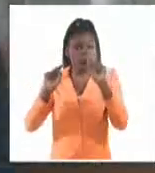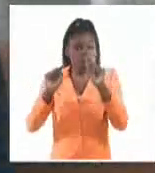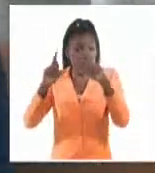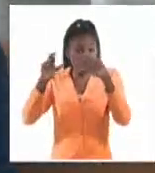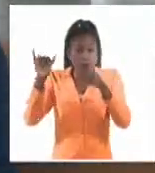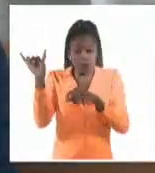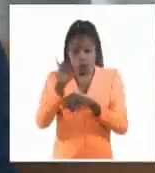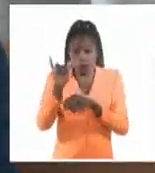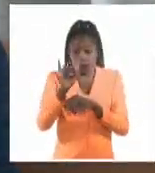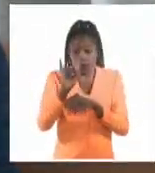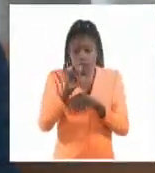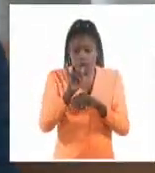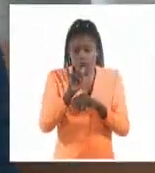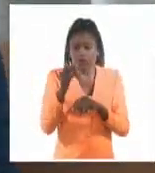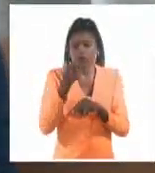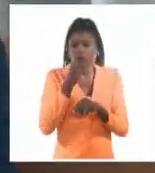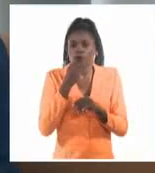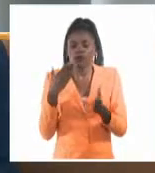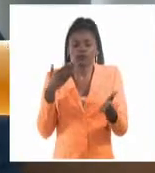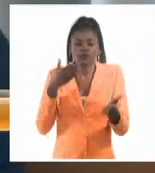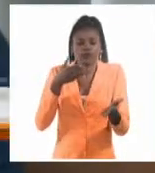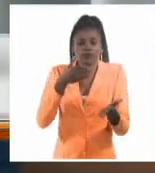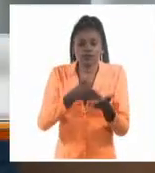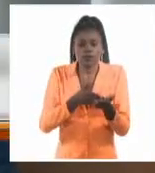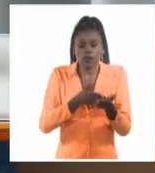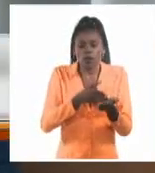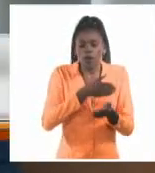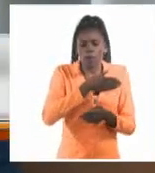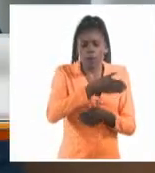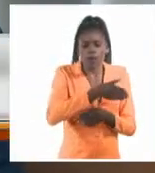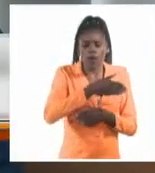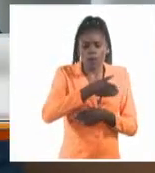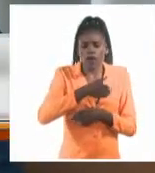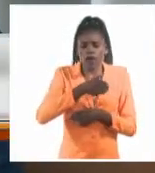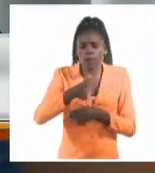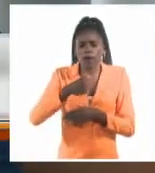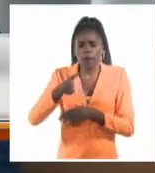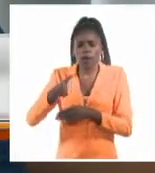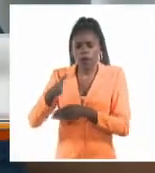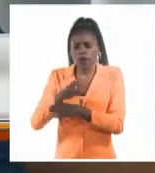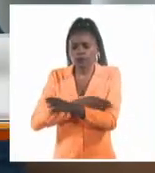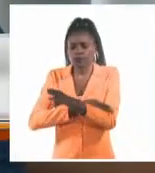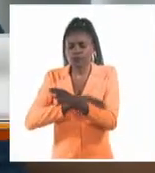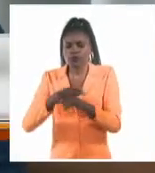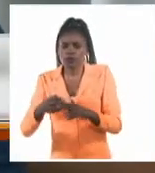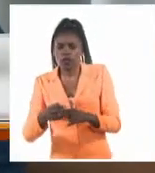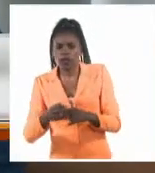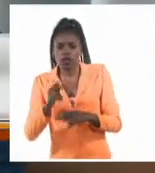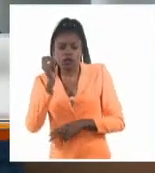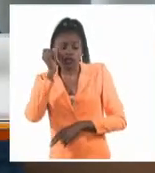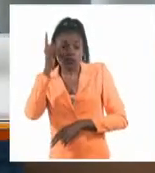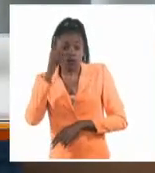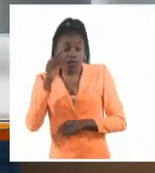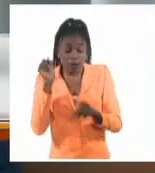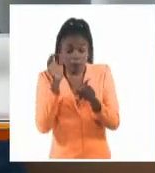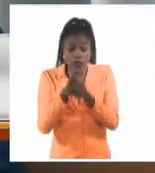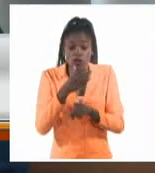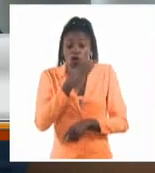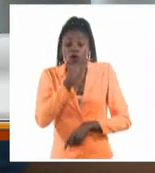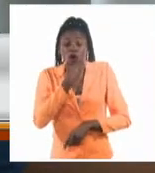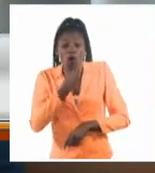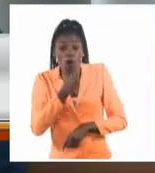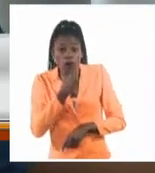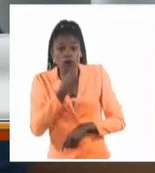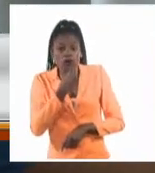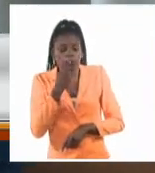es un camino que te permite ir recorriendo las experiencias que el Che va viviendo desde que es el joven Ernesto, te permite